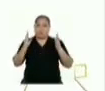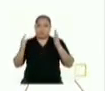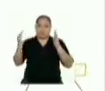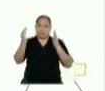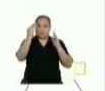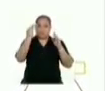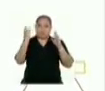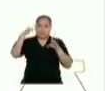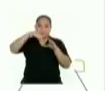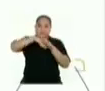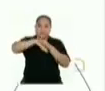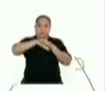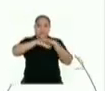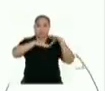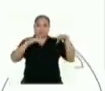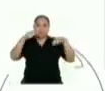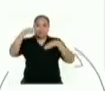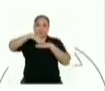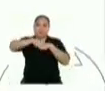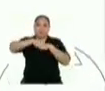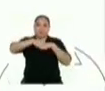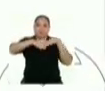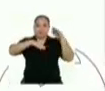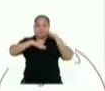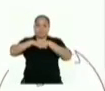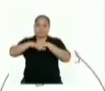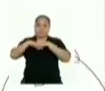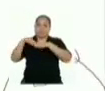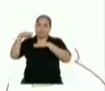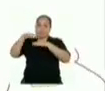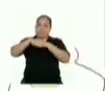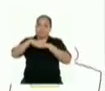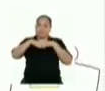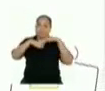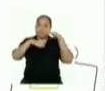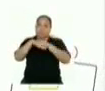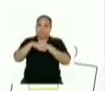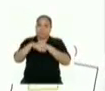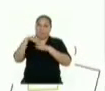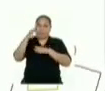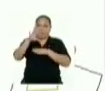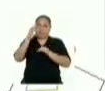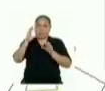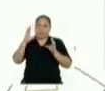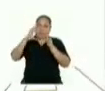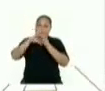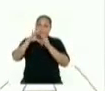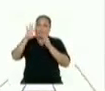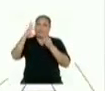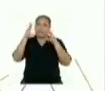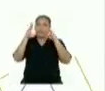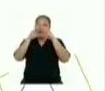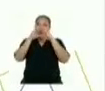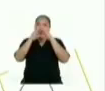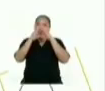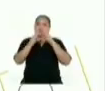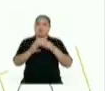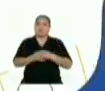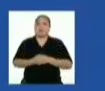cada módulo estén una dentro y una fuera del otro módulo para conseguir una forma piramidal.